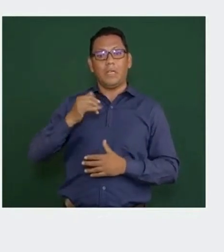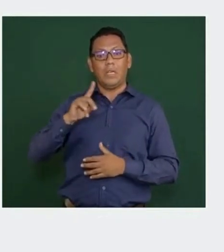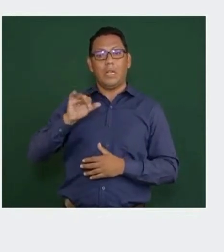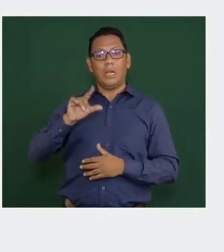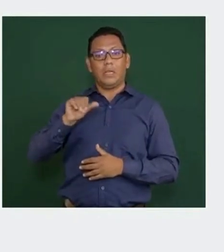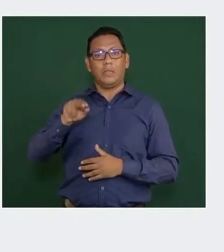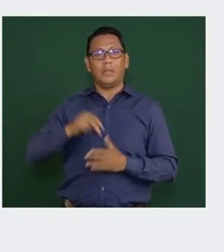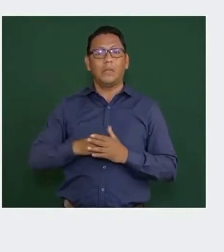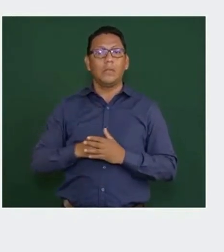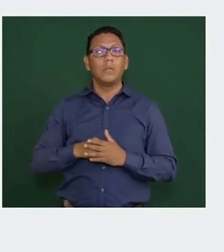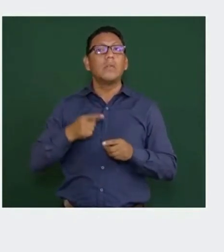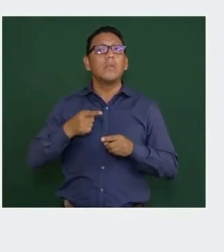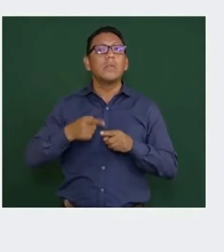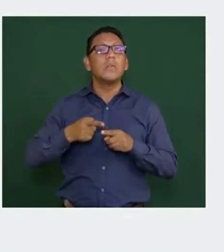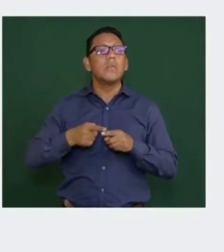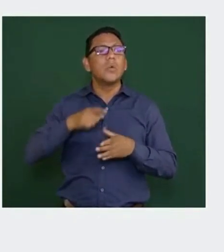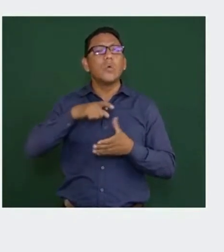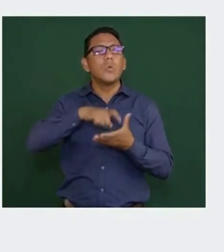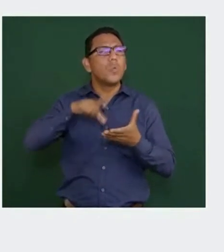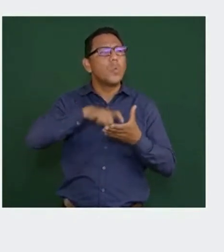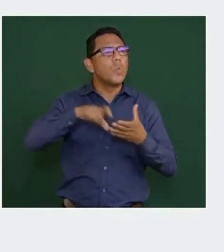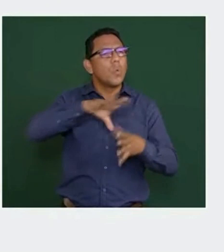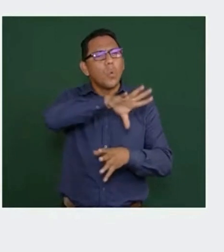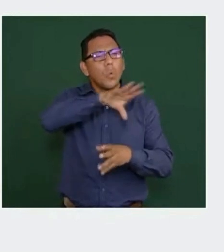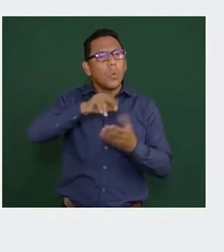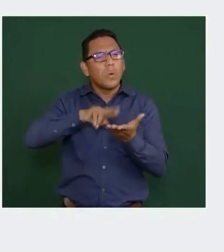¿Saben quién compraba todas las revistas?